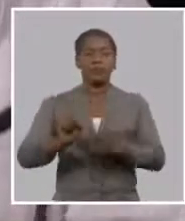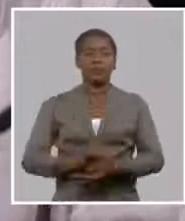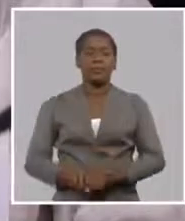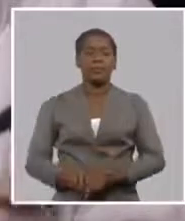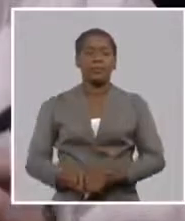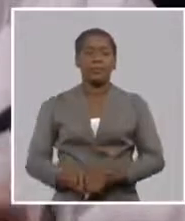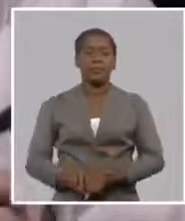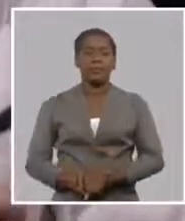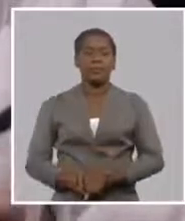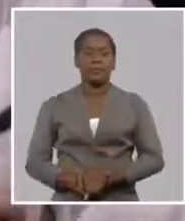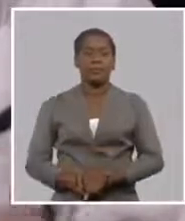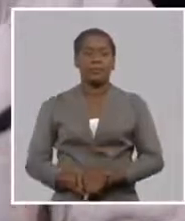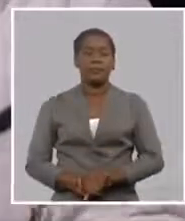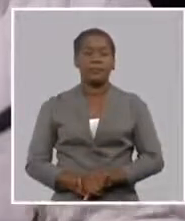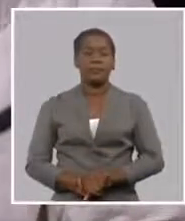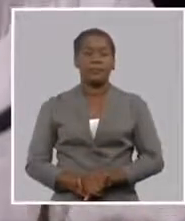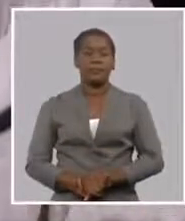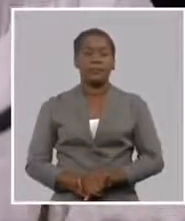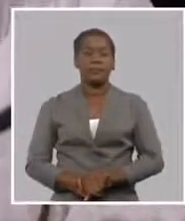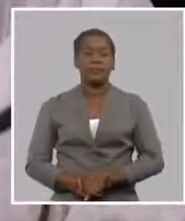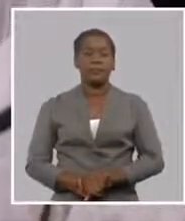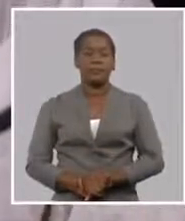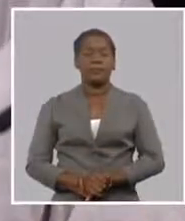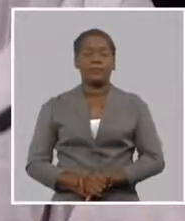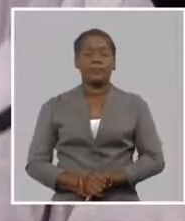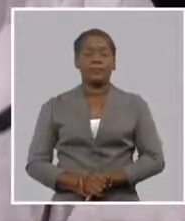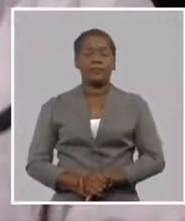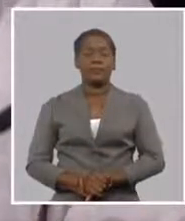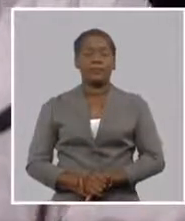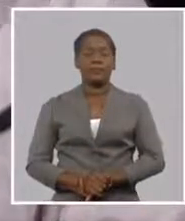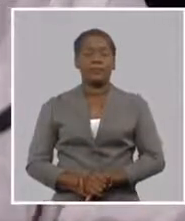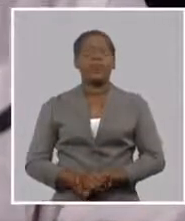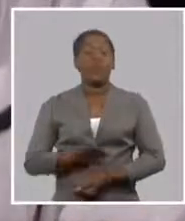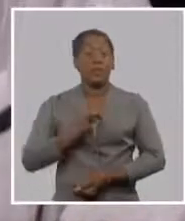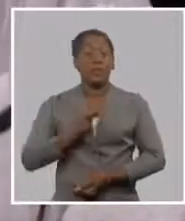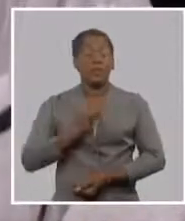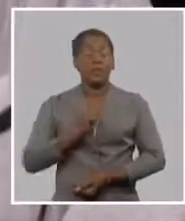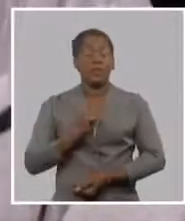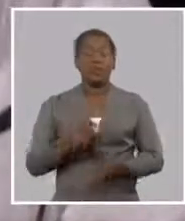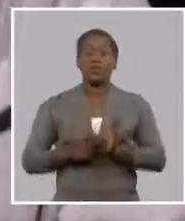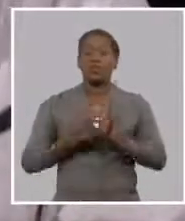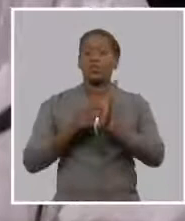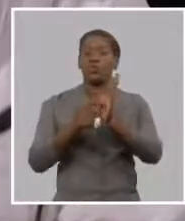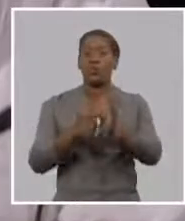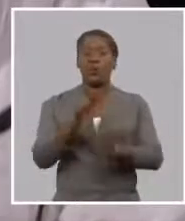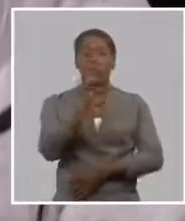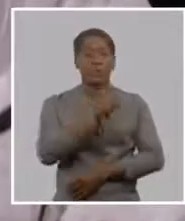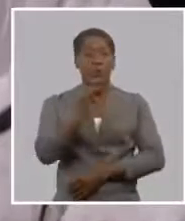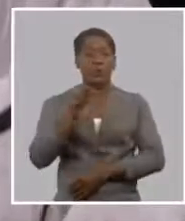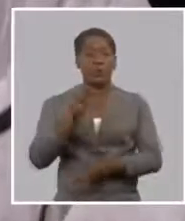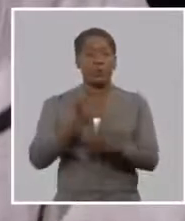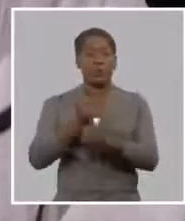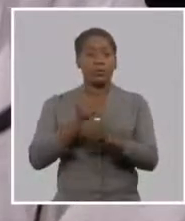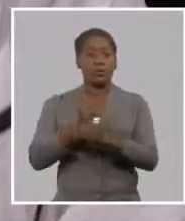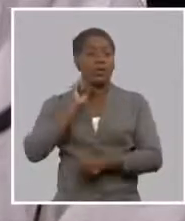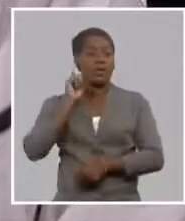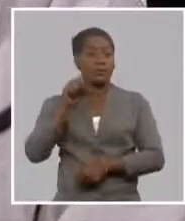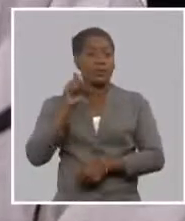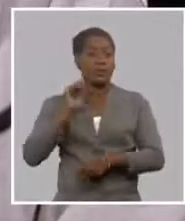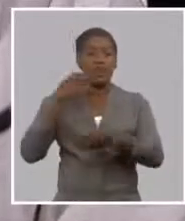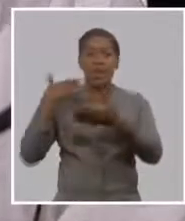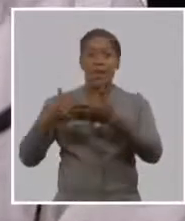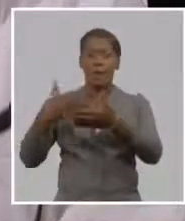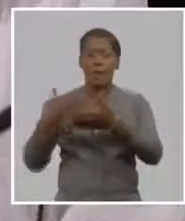decirle a todos los digamos el sector agropecuario las personas los campesinos y las